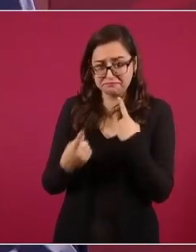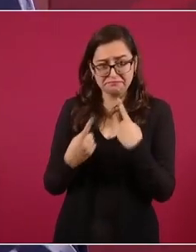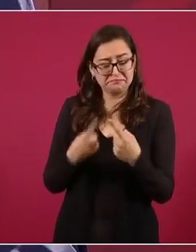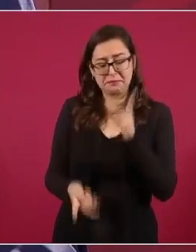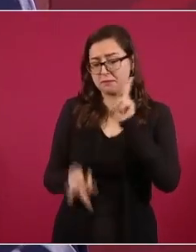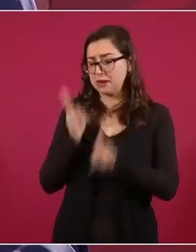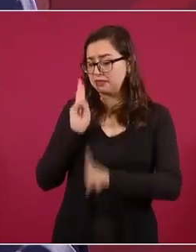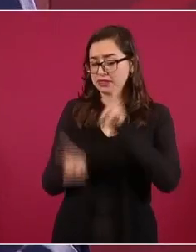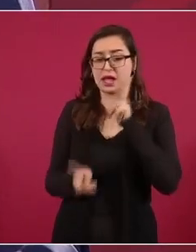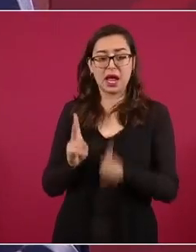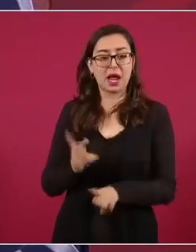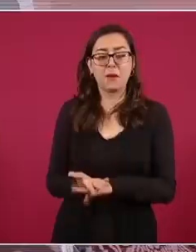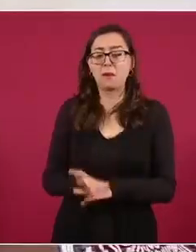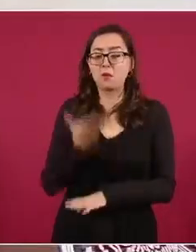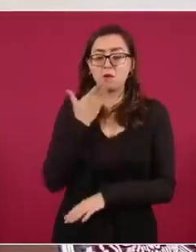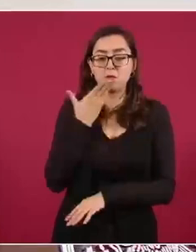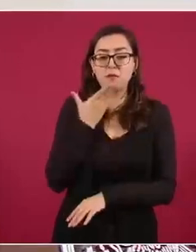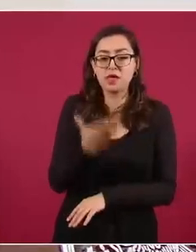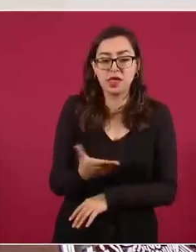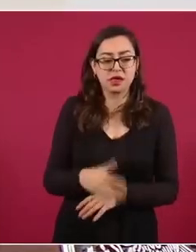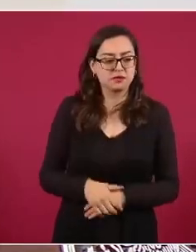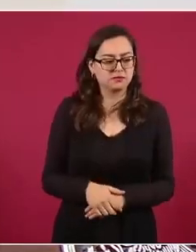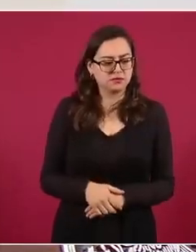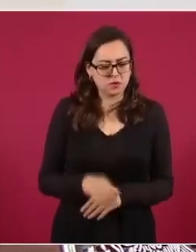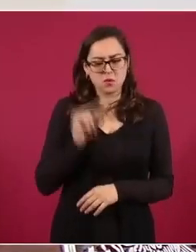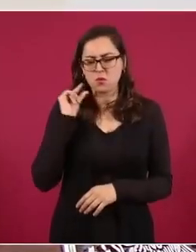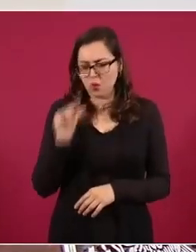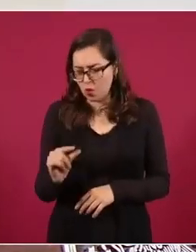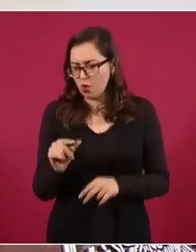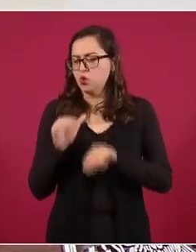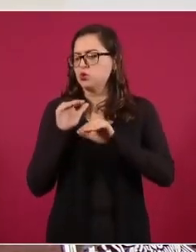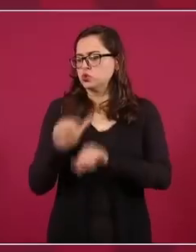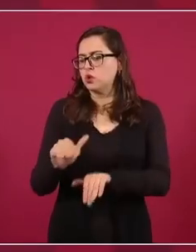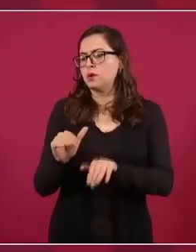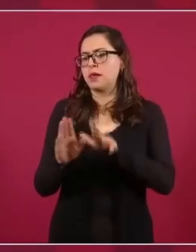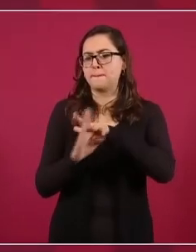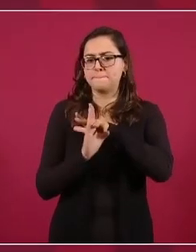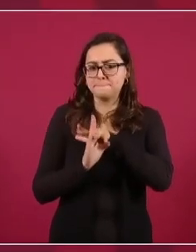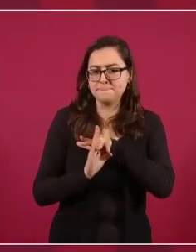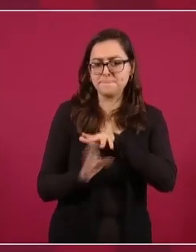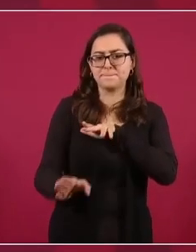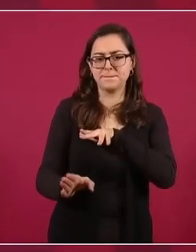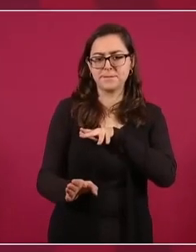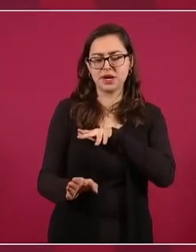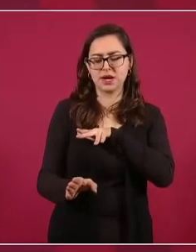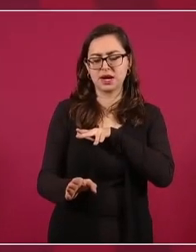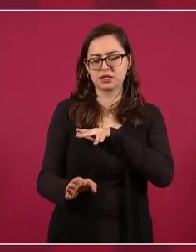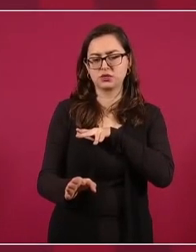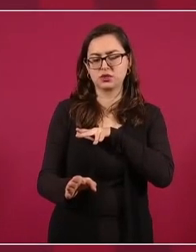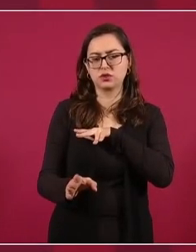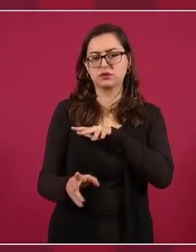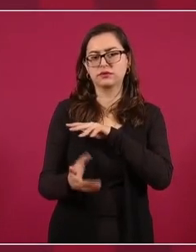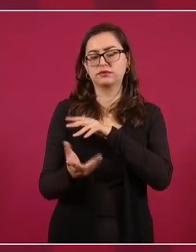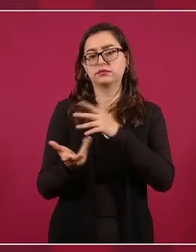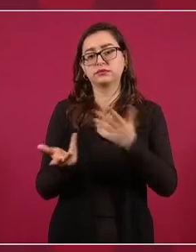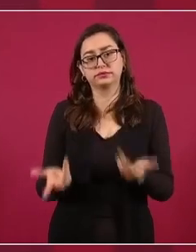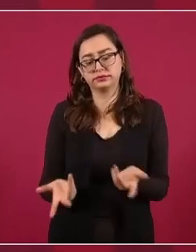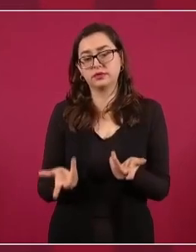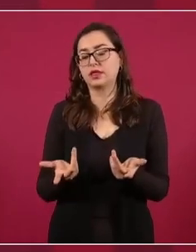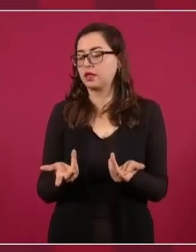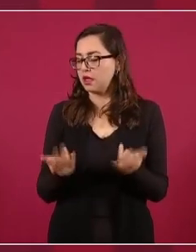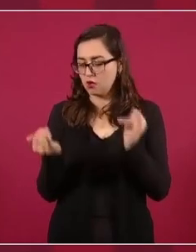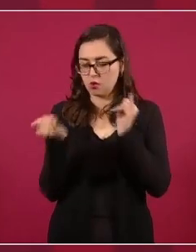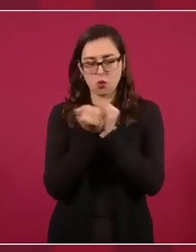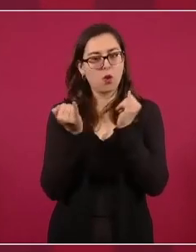se tocó algo sobre el tema migratorio, el interés de seguir trabajando